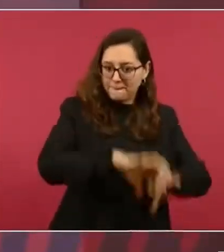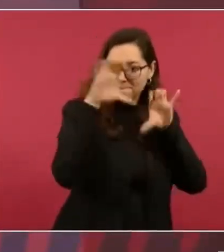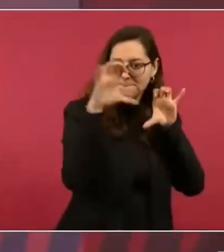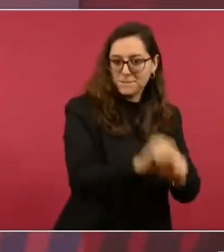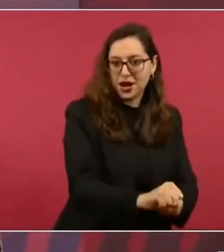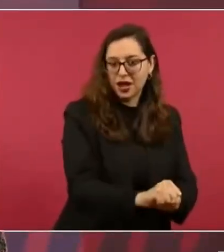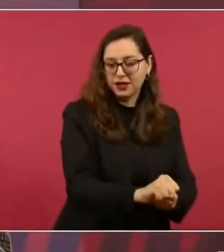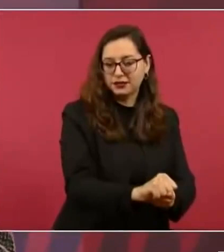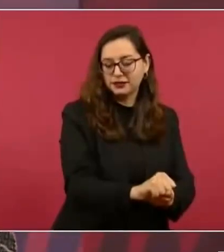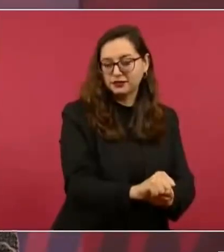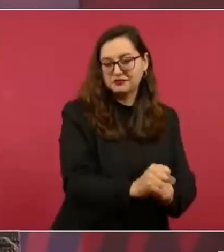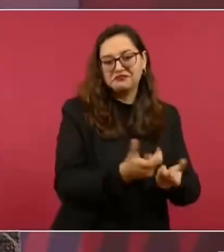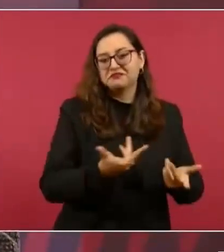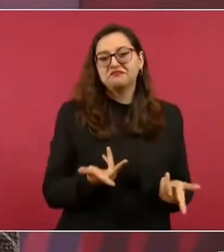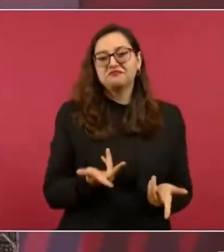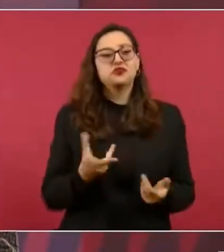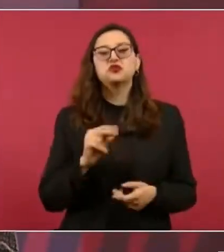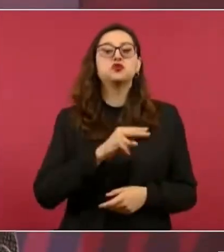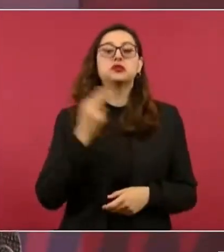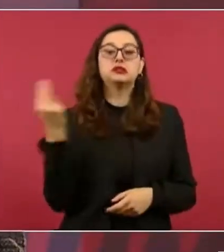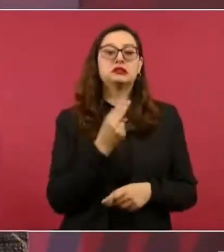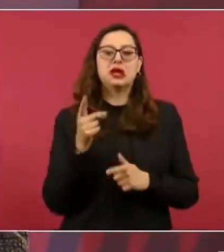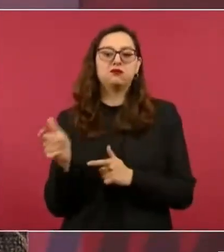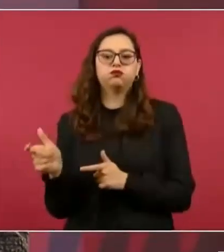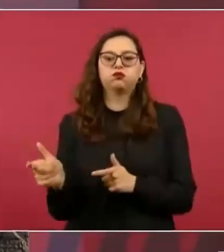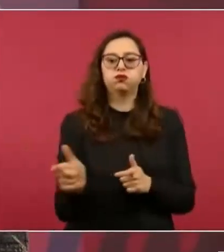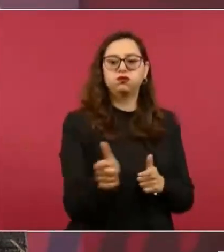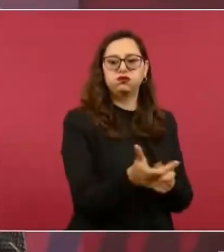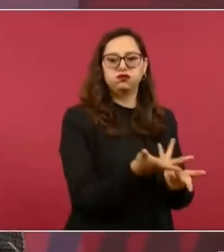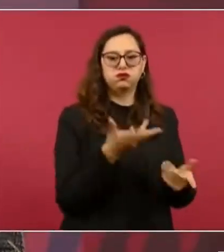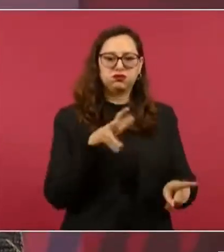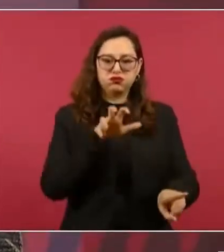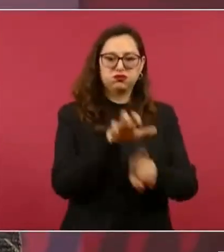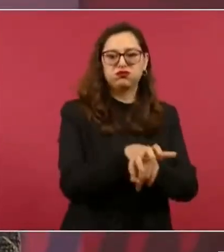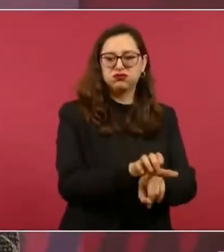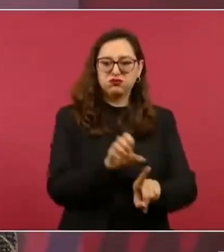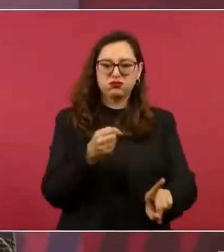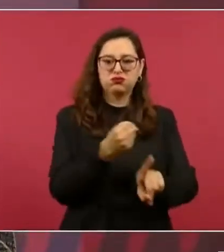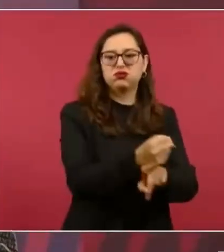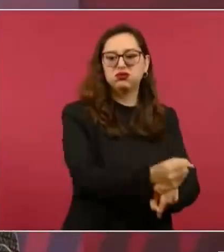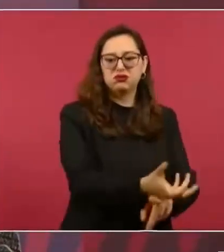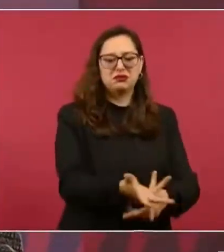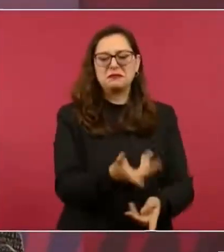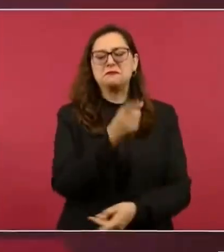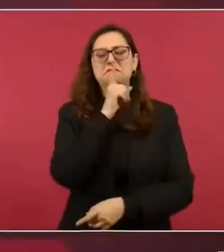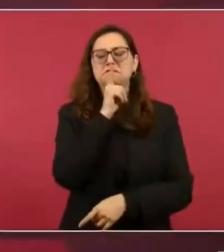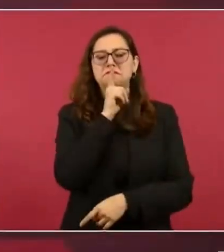y lo mismo que no se afecte a inocentes,